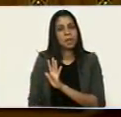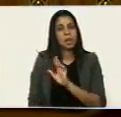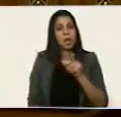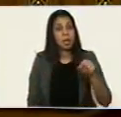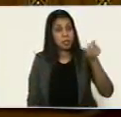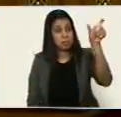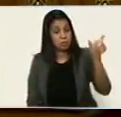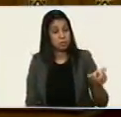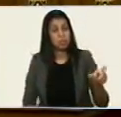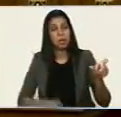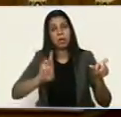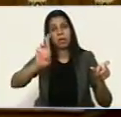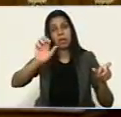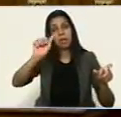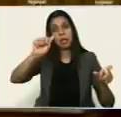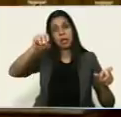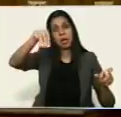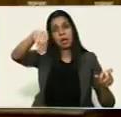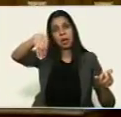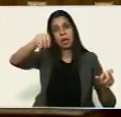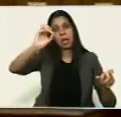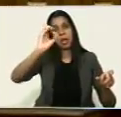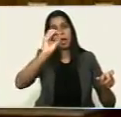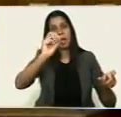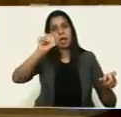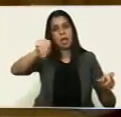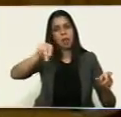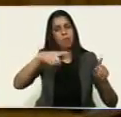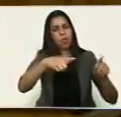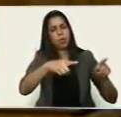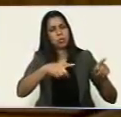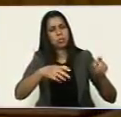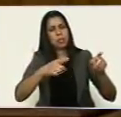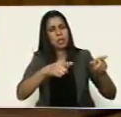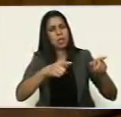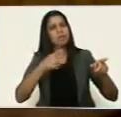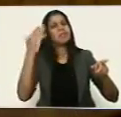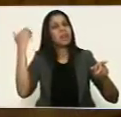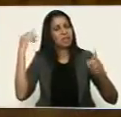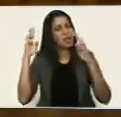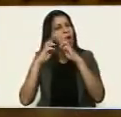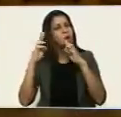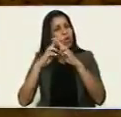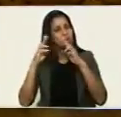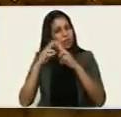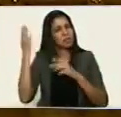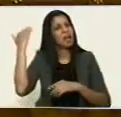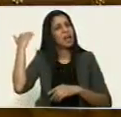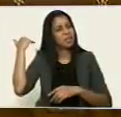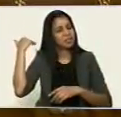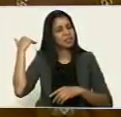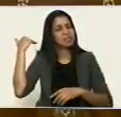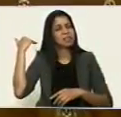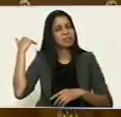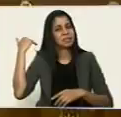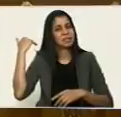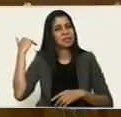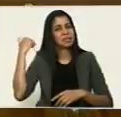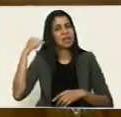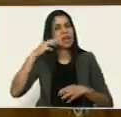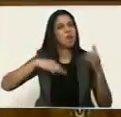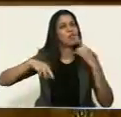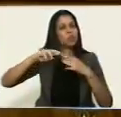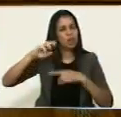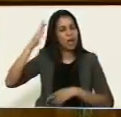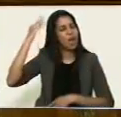Lobo. A Ramón Lobo lo conocimos en, bueno, en estas líneas políticas hace